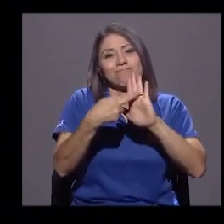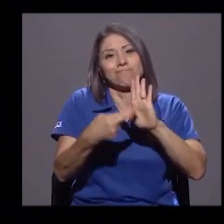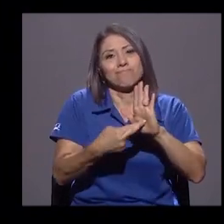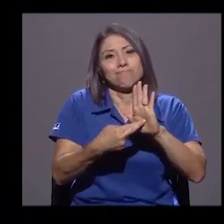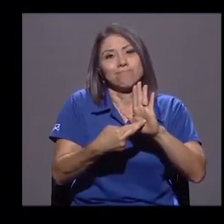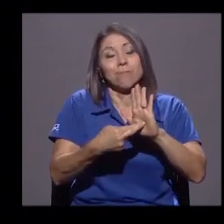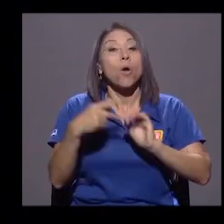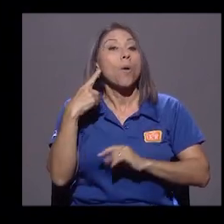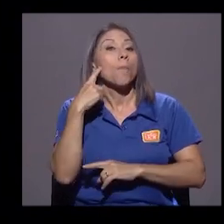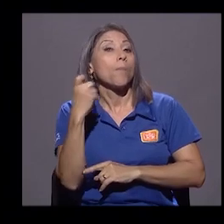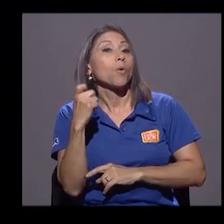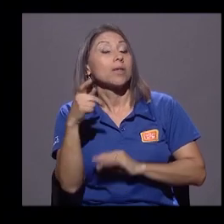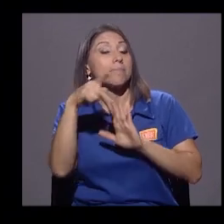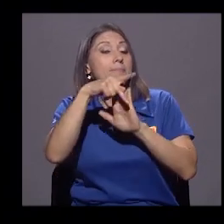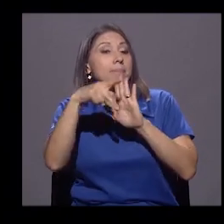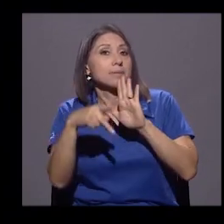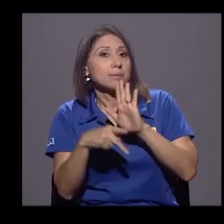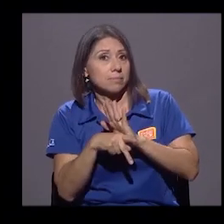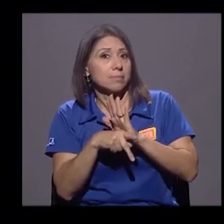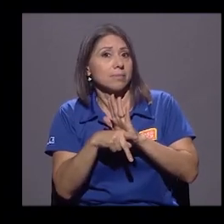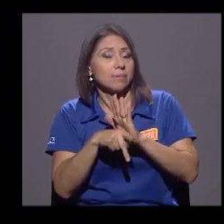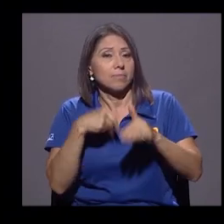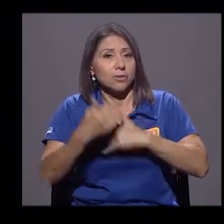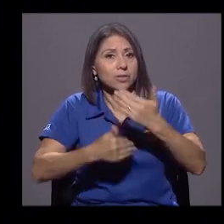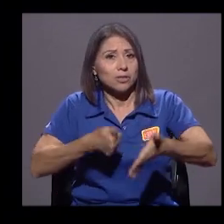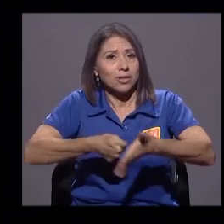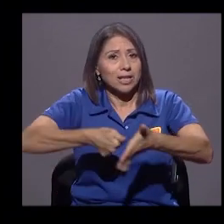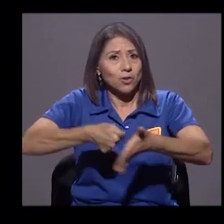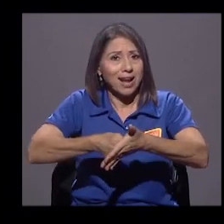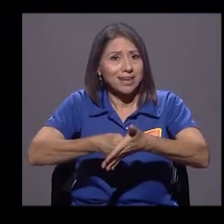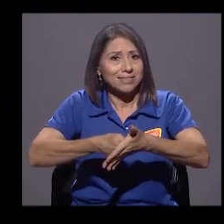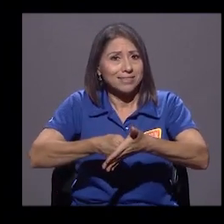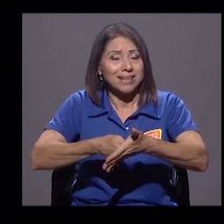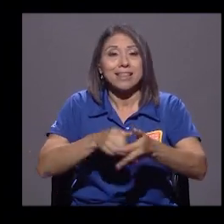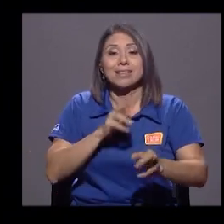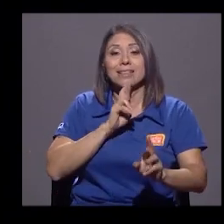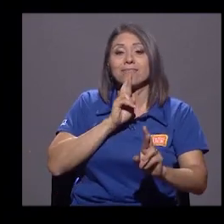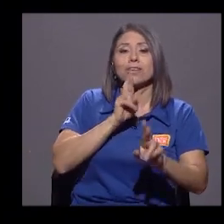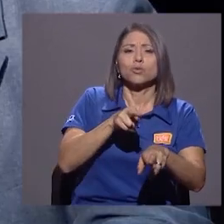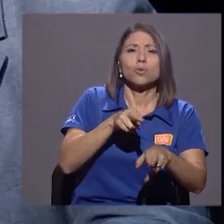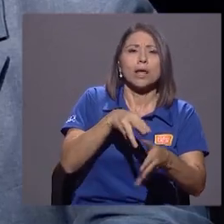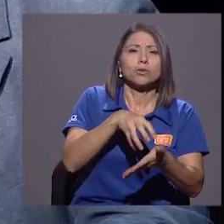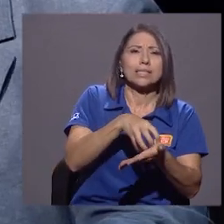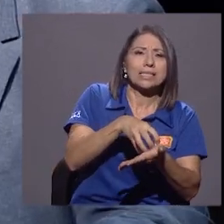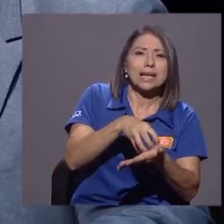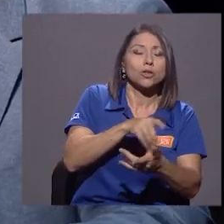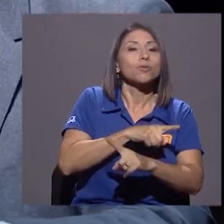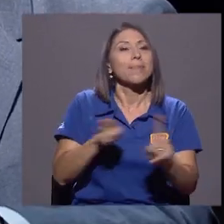electorales es resultados inciertos, pero reglas ciertas.